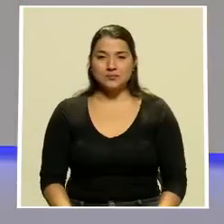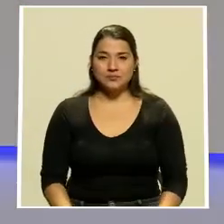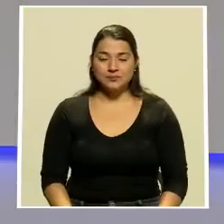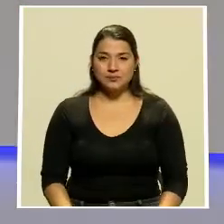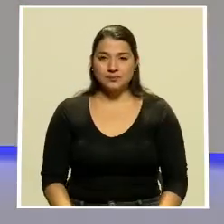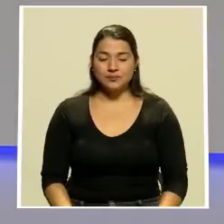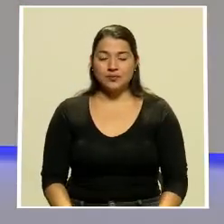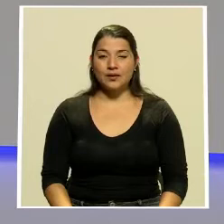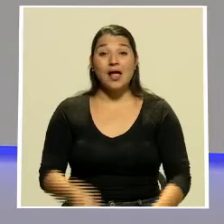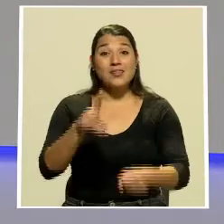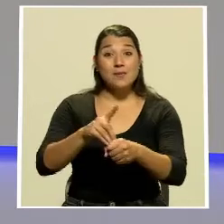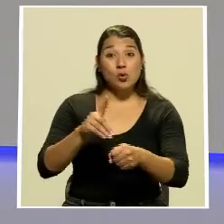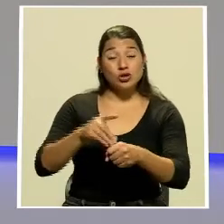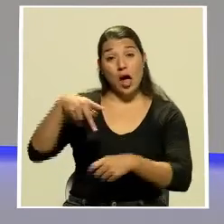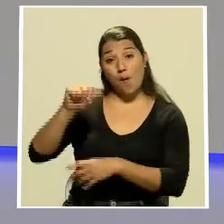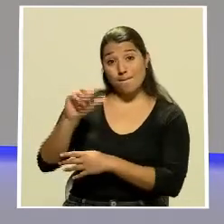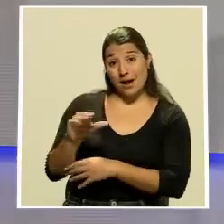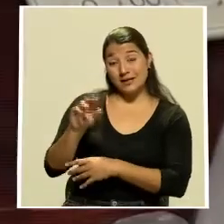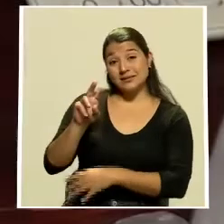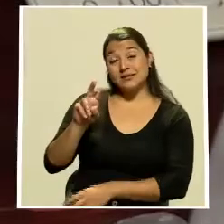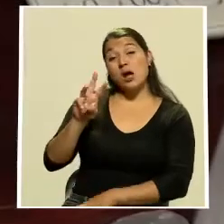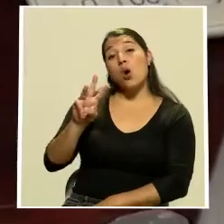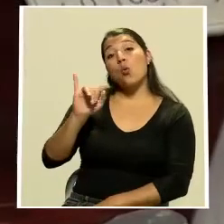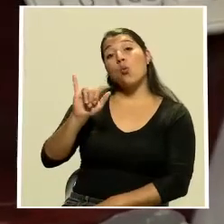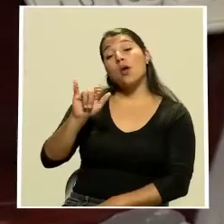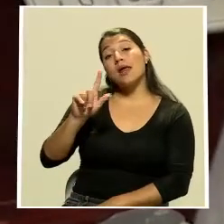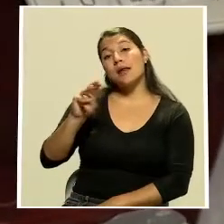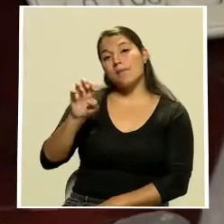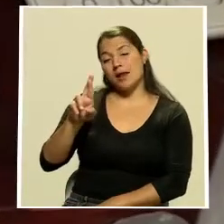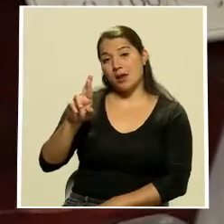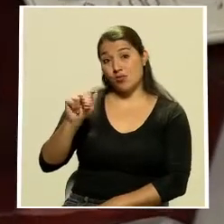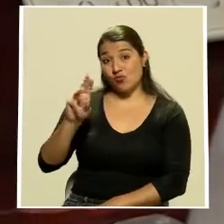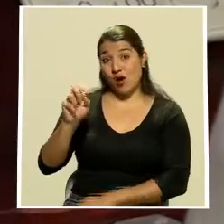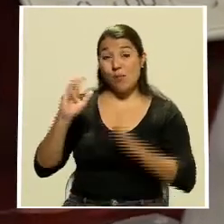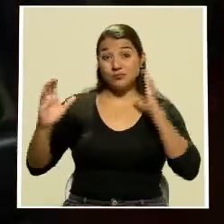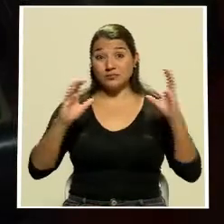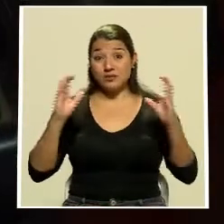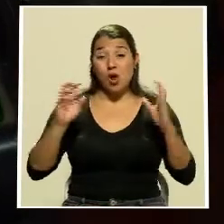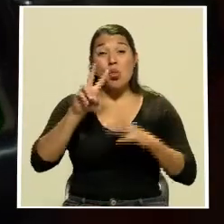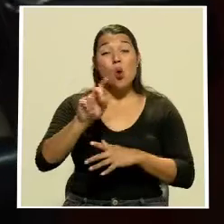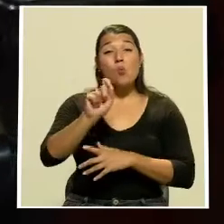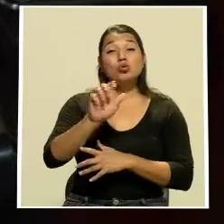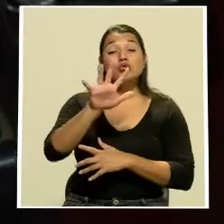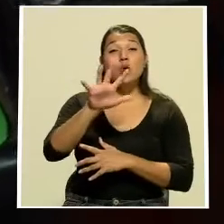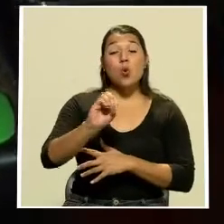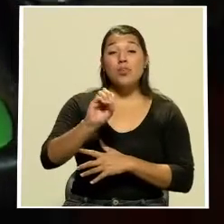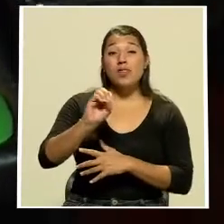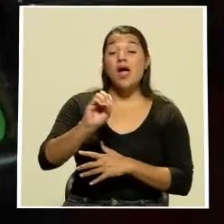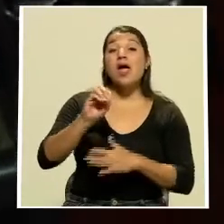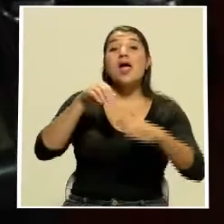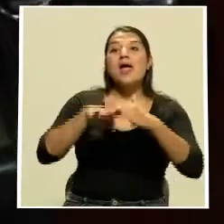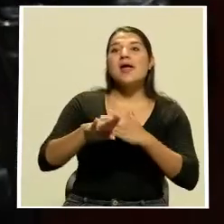el diputado oficialista Wilmer Ramos celebró la fijación de la tasa máxima de 2,50 en los cobros con